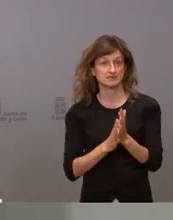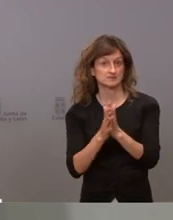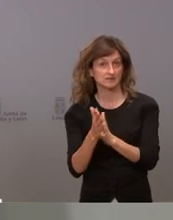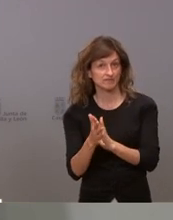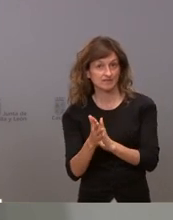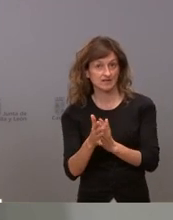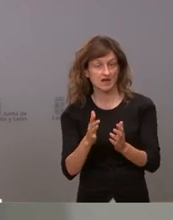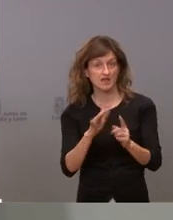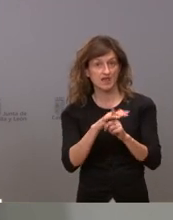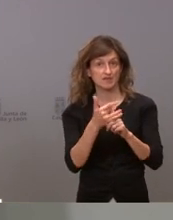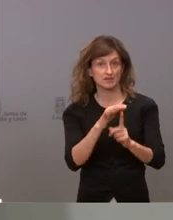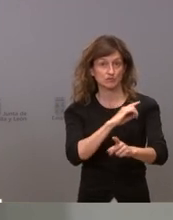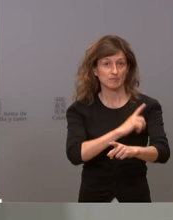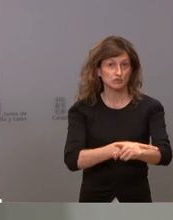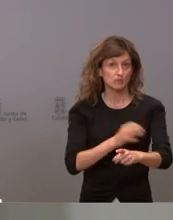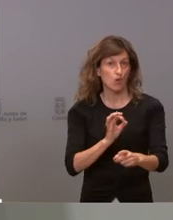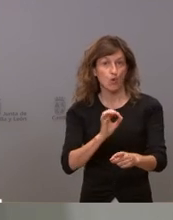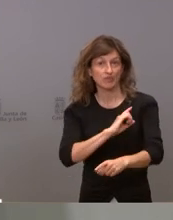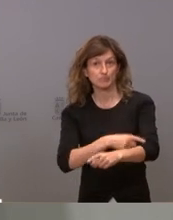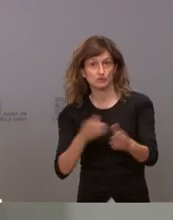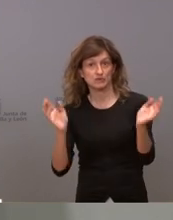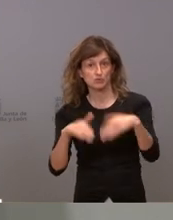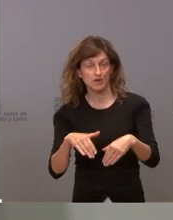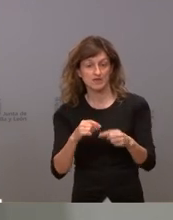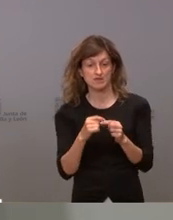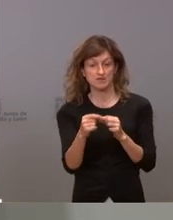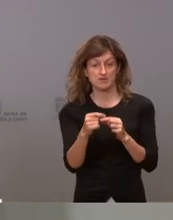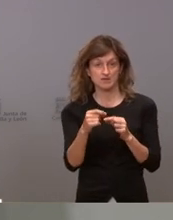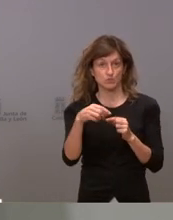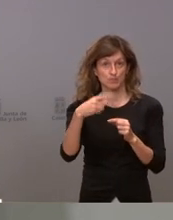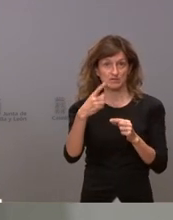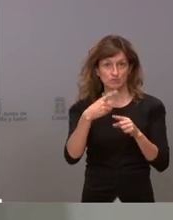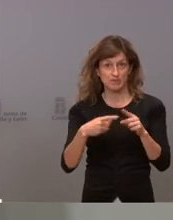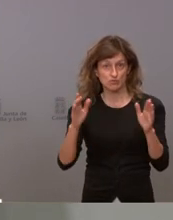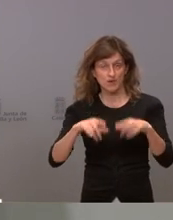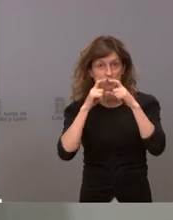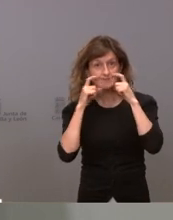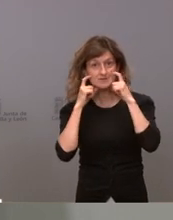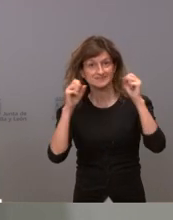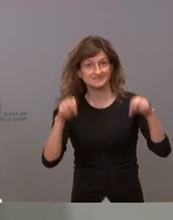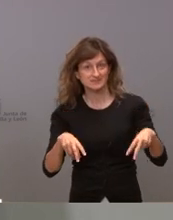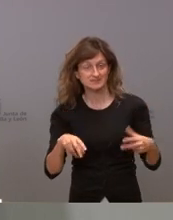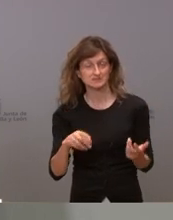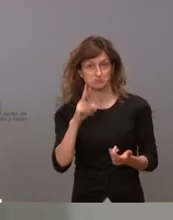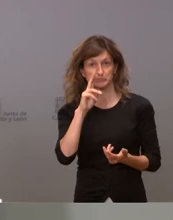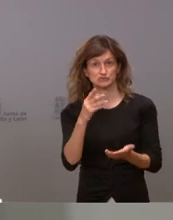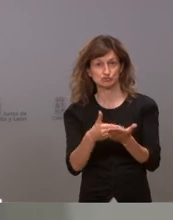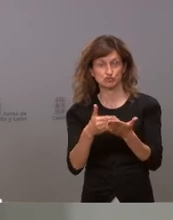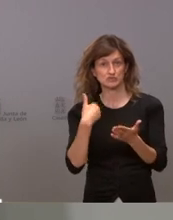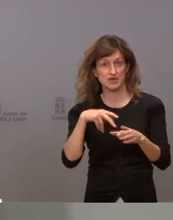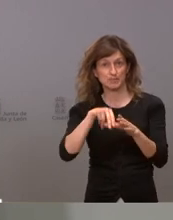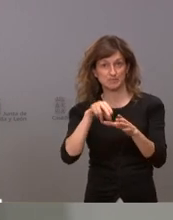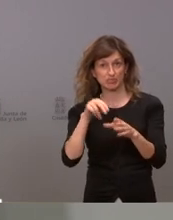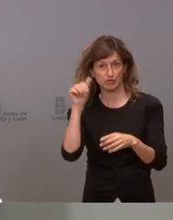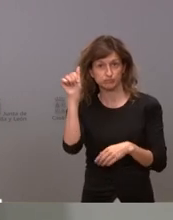en eventos deportivos y no deportivos la gente no mantiene metro y medio no mantiene mascarillas yo creo que eso lo hemos visto yo hemos visto algún vídeo de